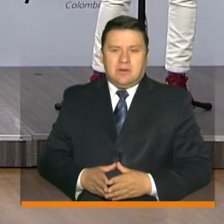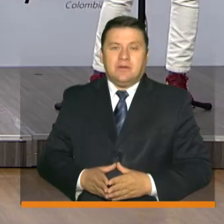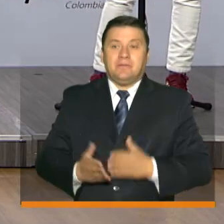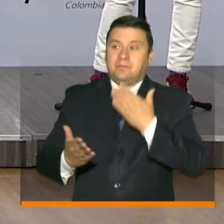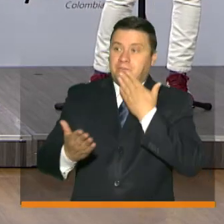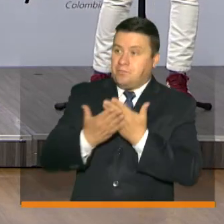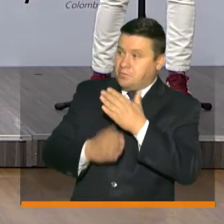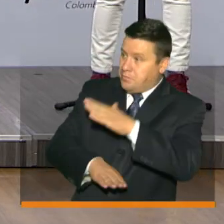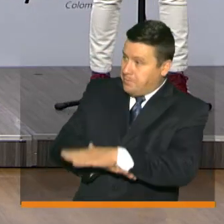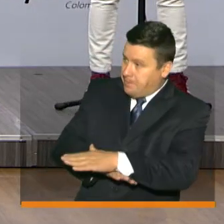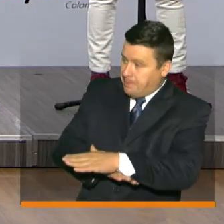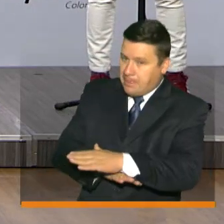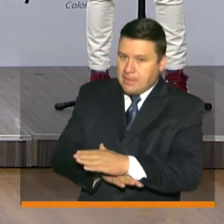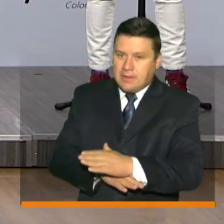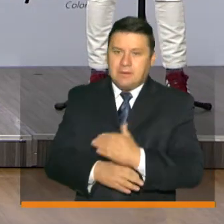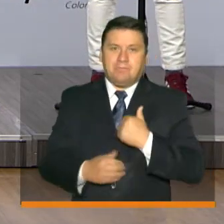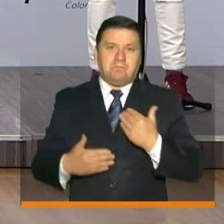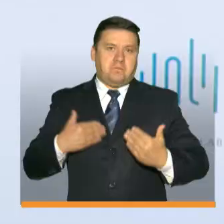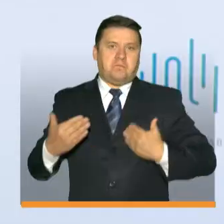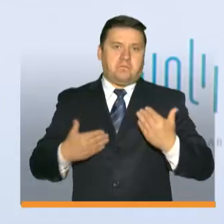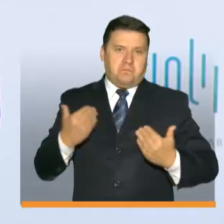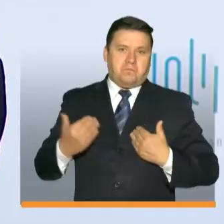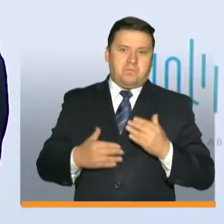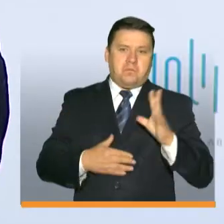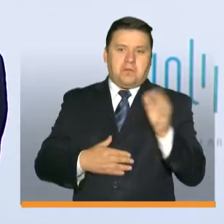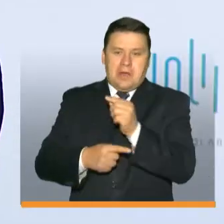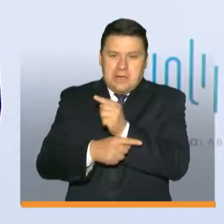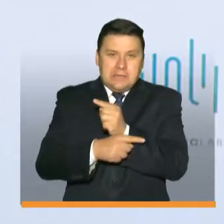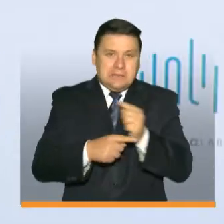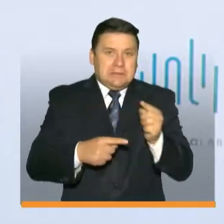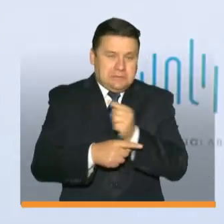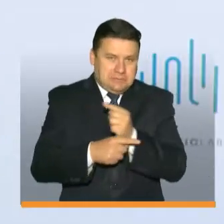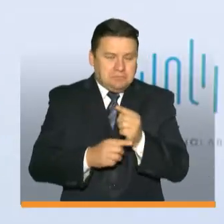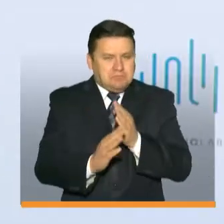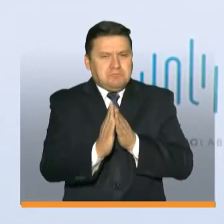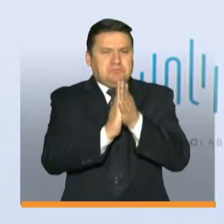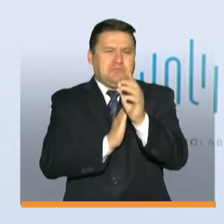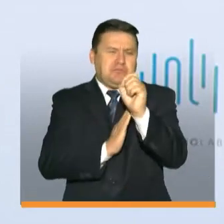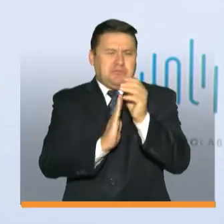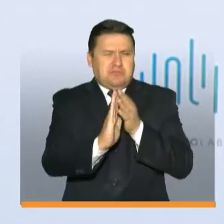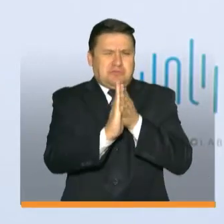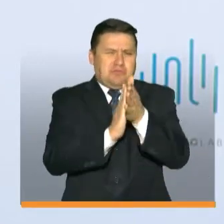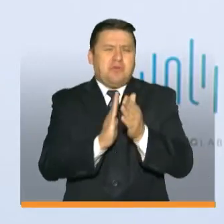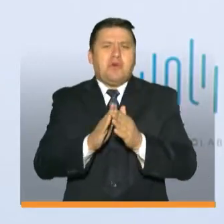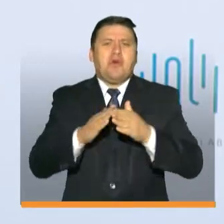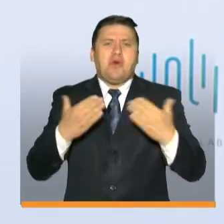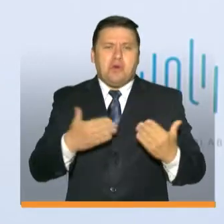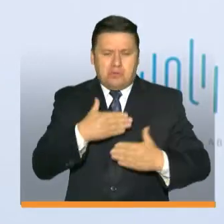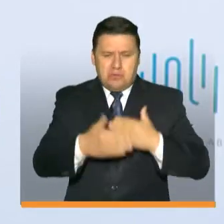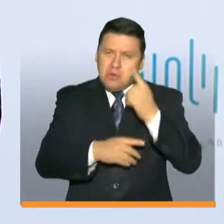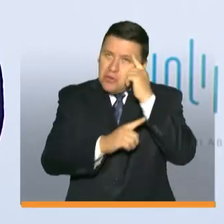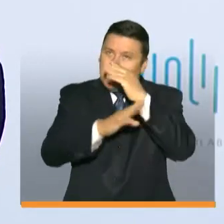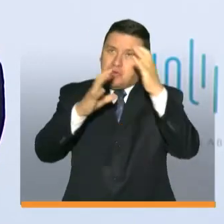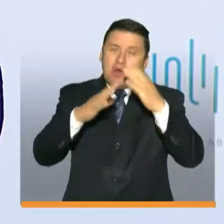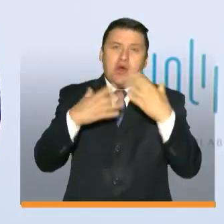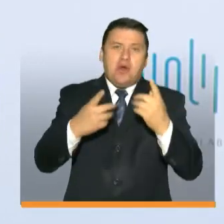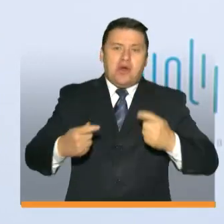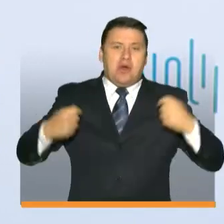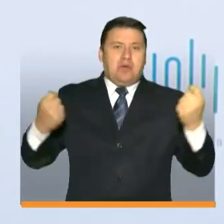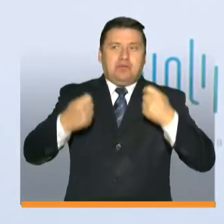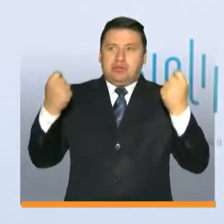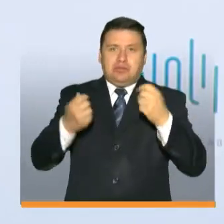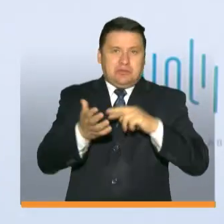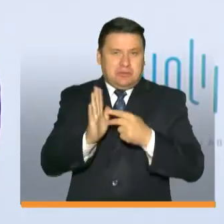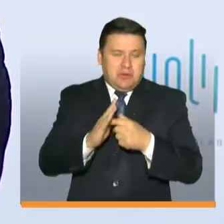Buenas tardes. Es una alegría, como todas las semanas, contarles un poco de cómo va nuestro sueño, cómo va esa campaña